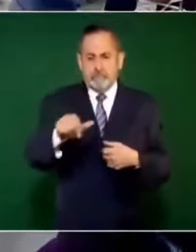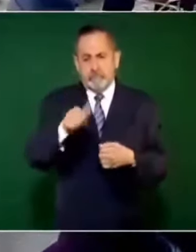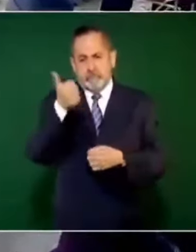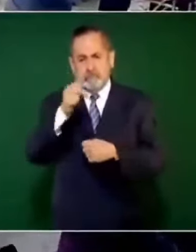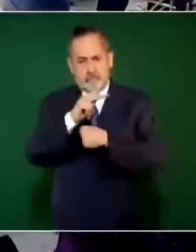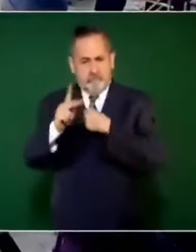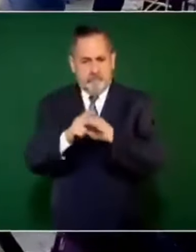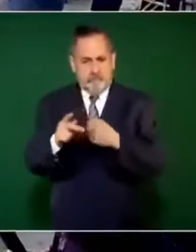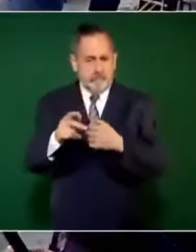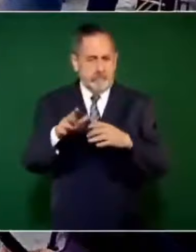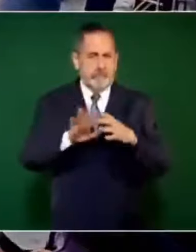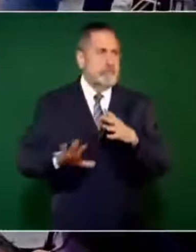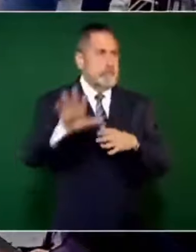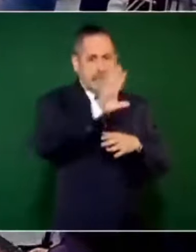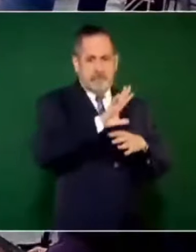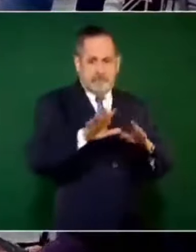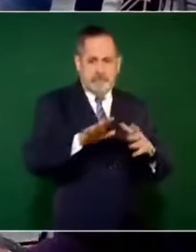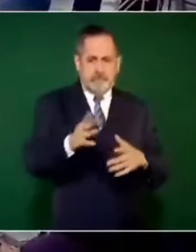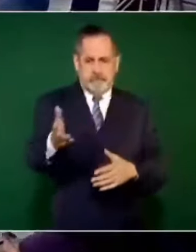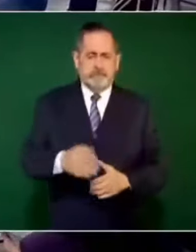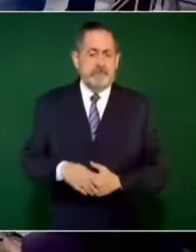Querétaro, vamos.